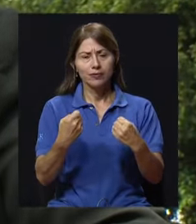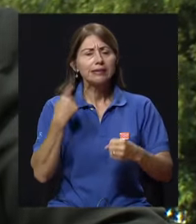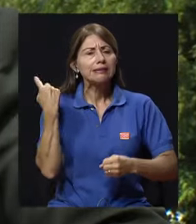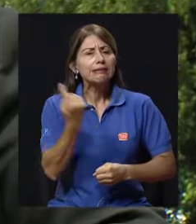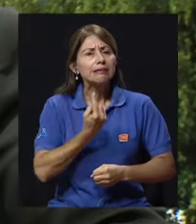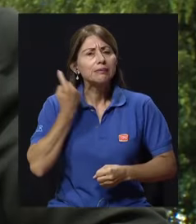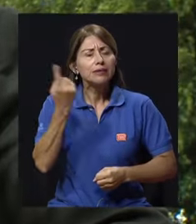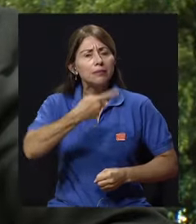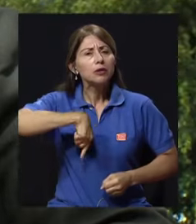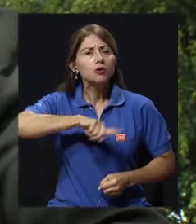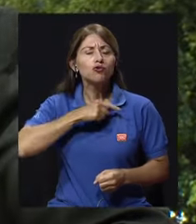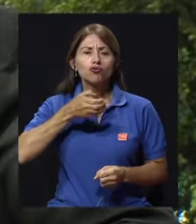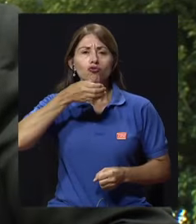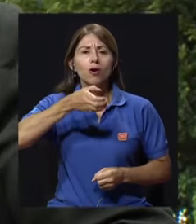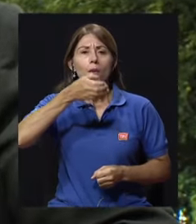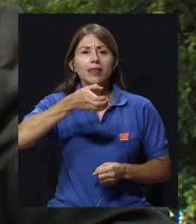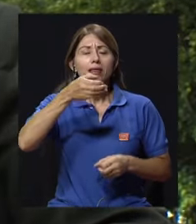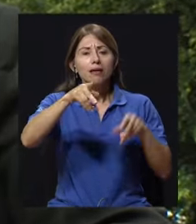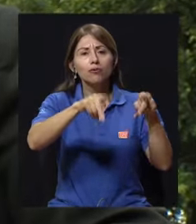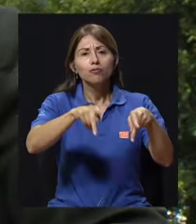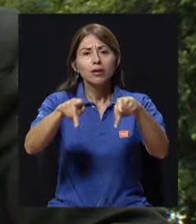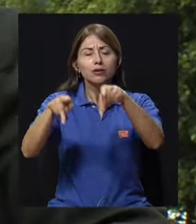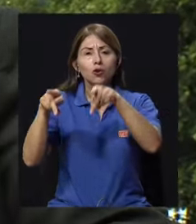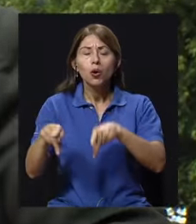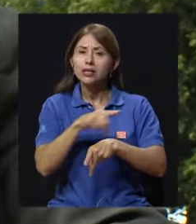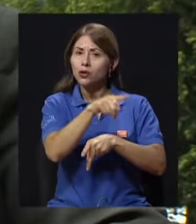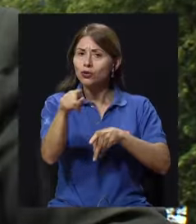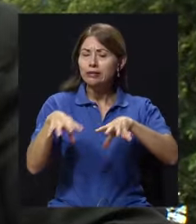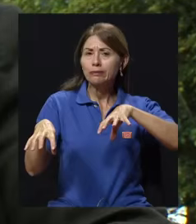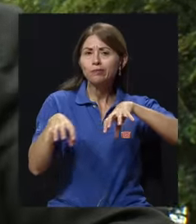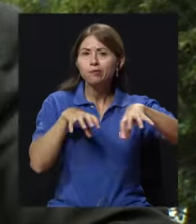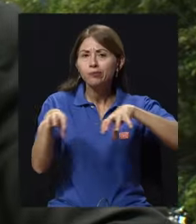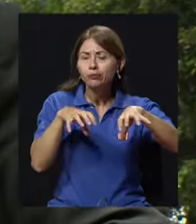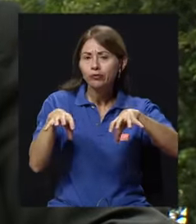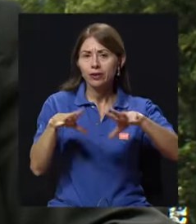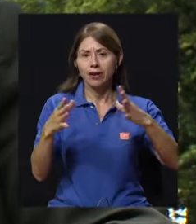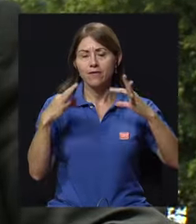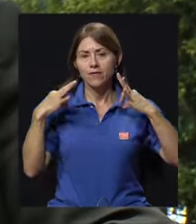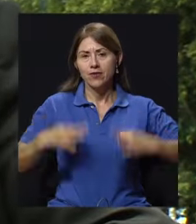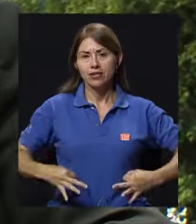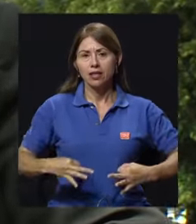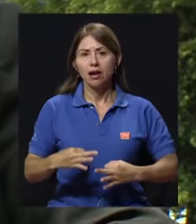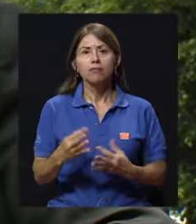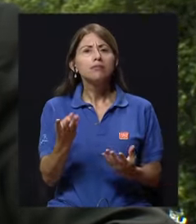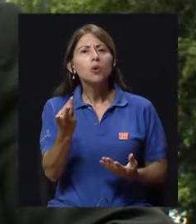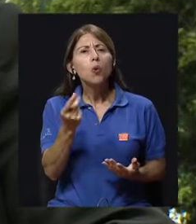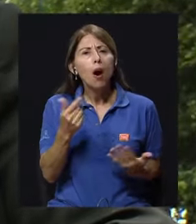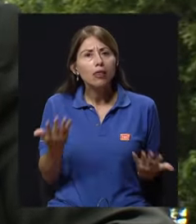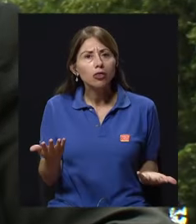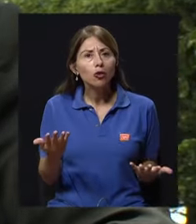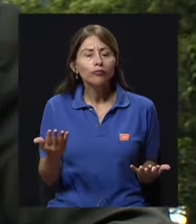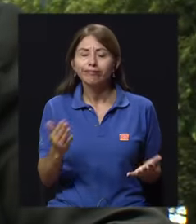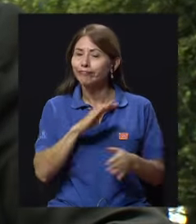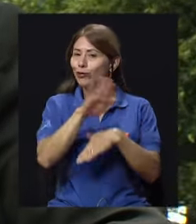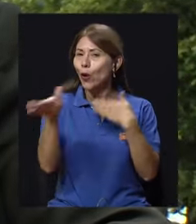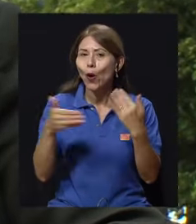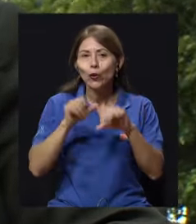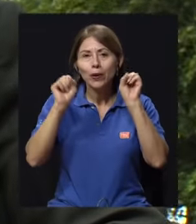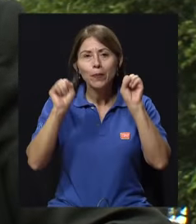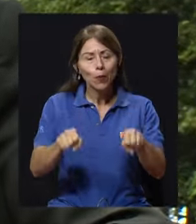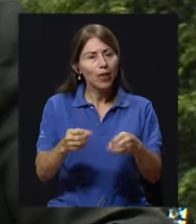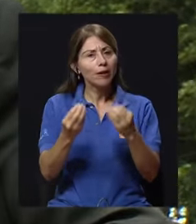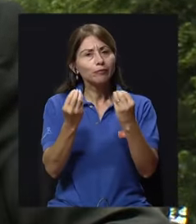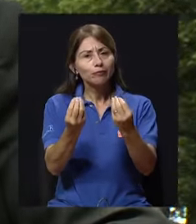recomendando a nuestra población que puedan hacer actividad física. ¿Cuánto? La mayor cantidad de actividad física que se pueda.